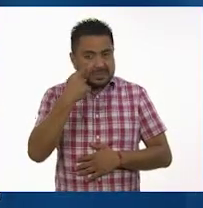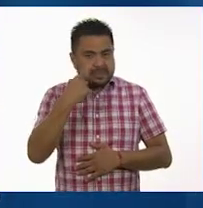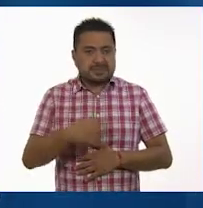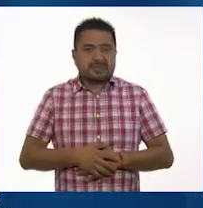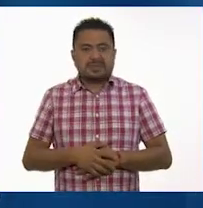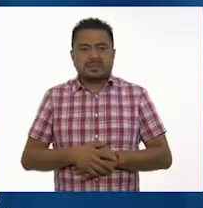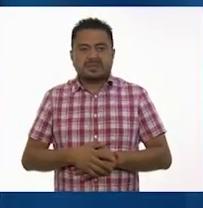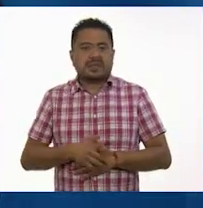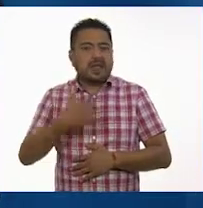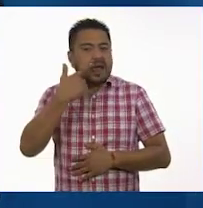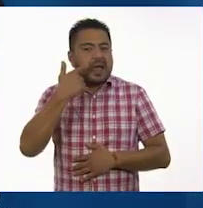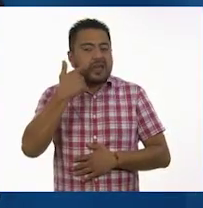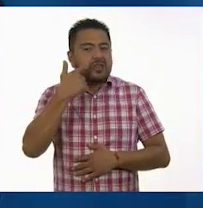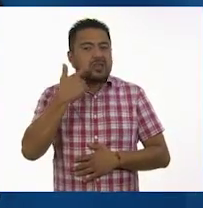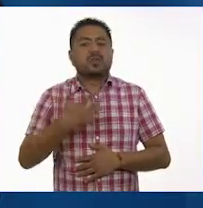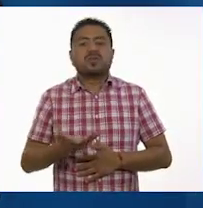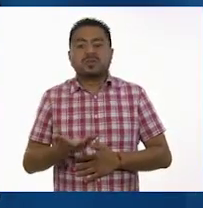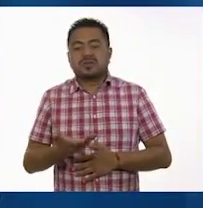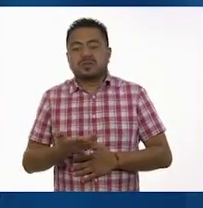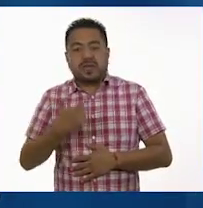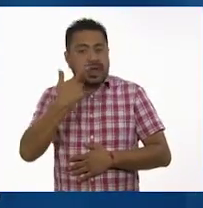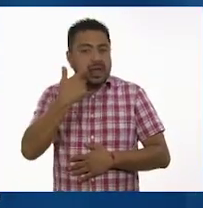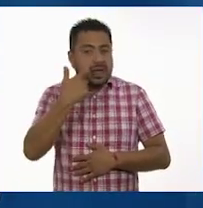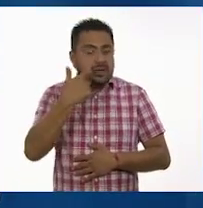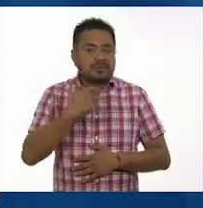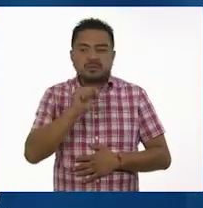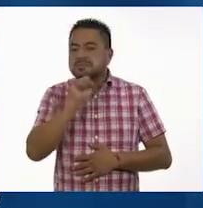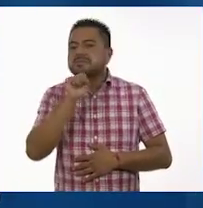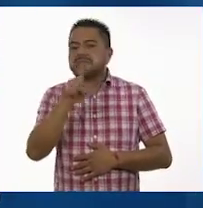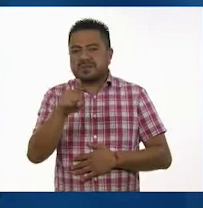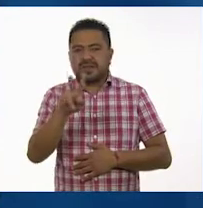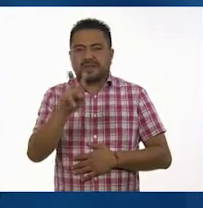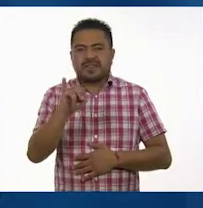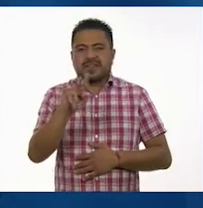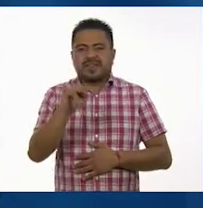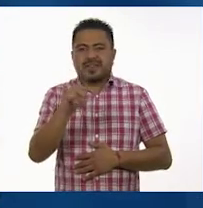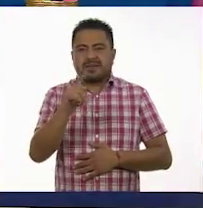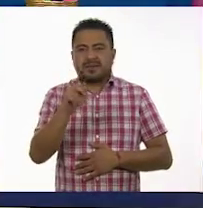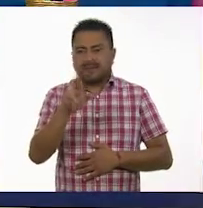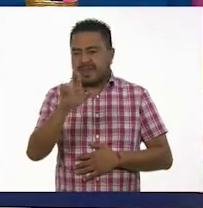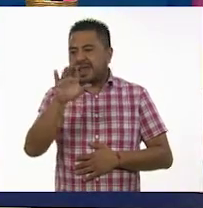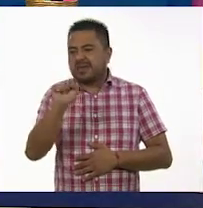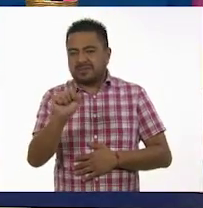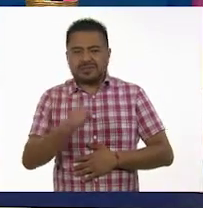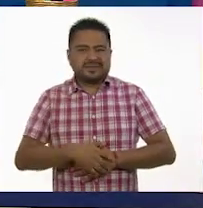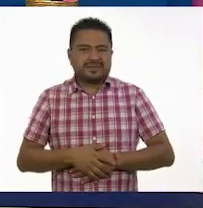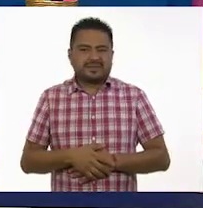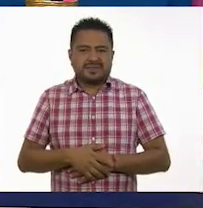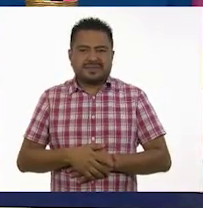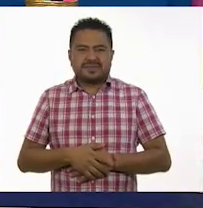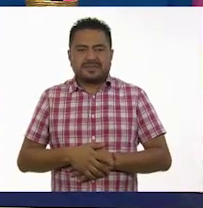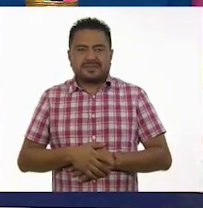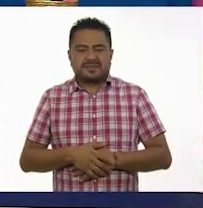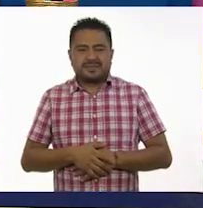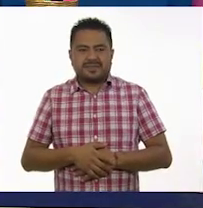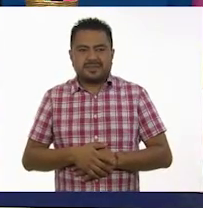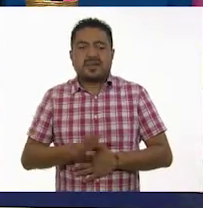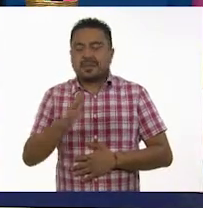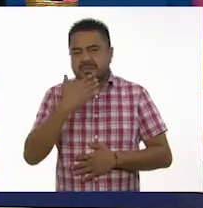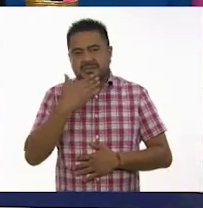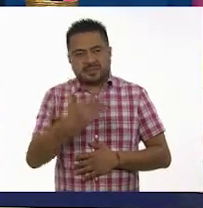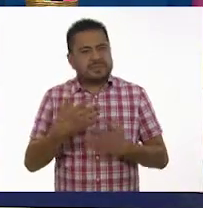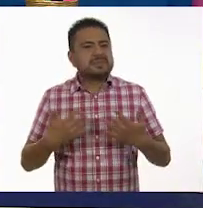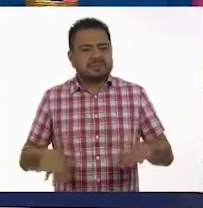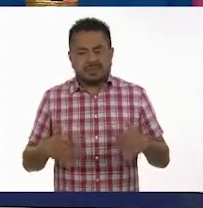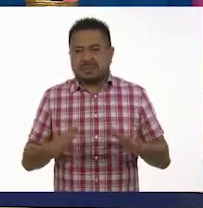Miran los gatos. Los gatitos también son vivíparos. Son vivíparos. Muy bien.